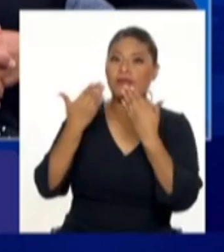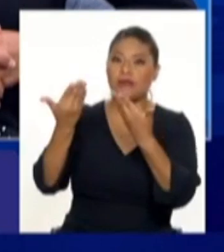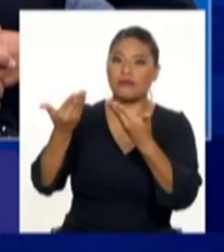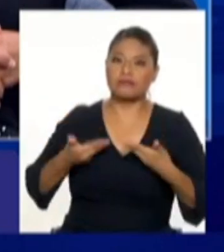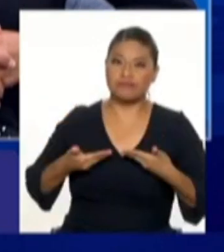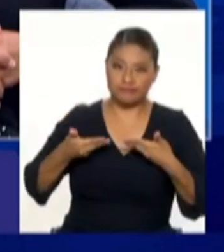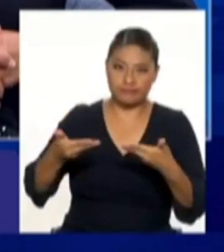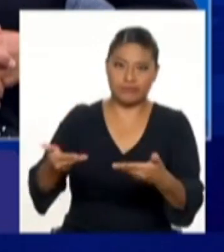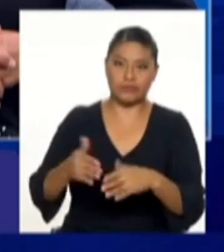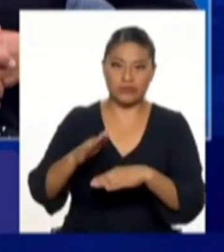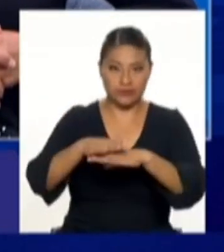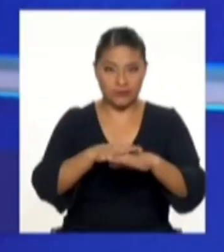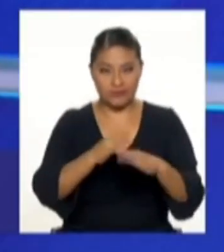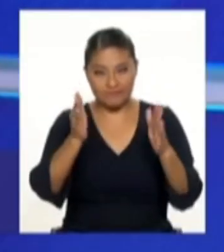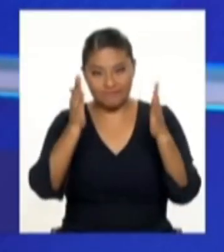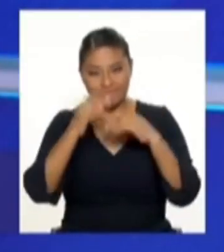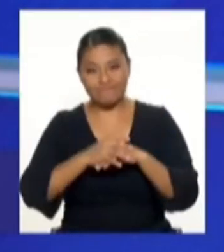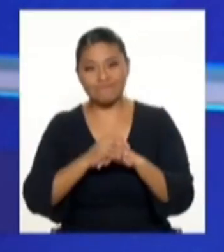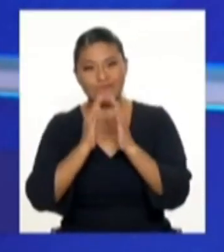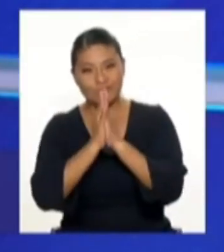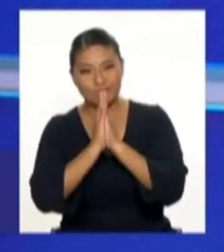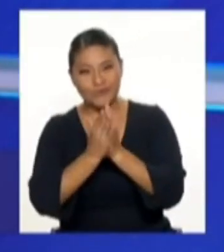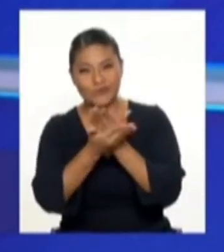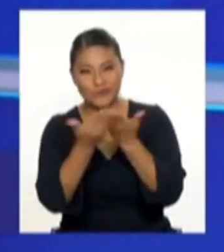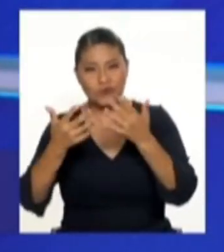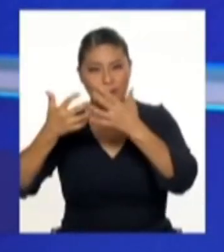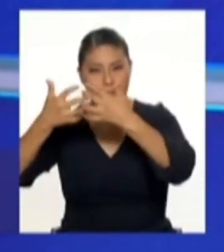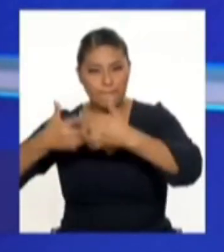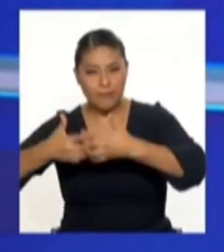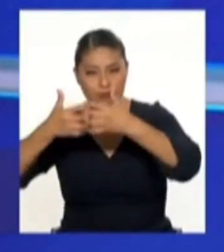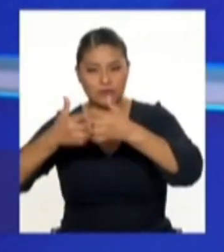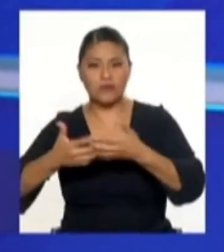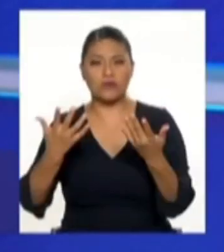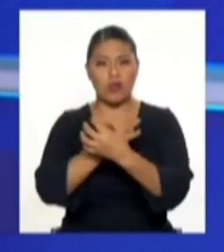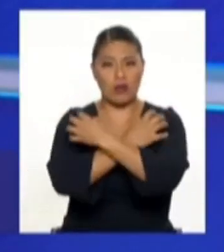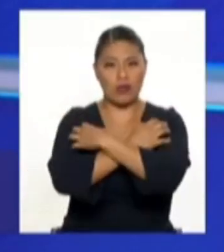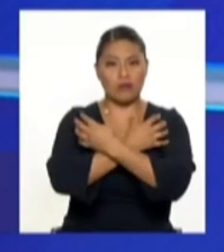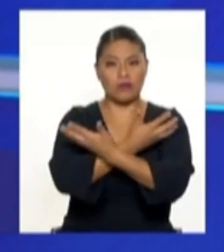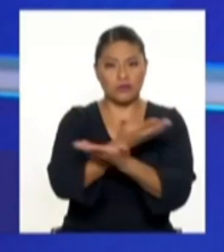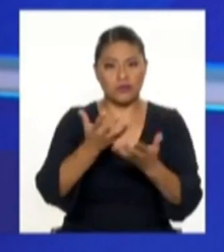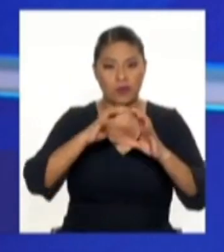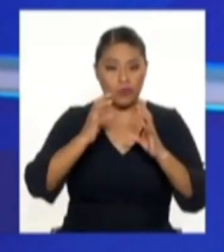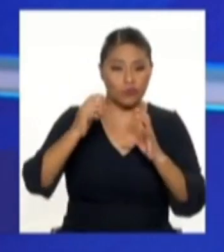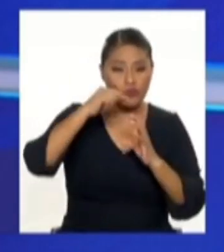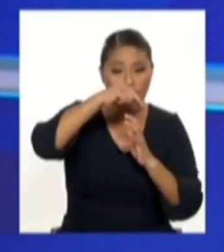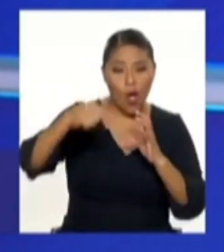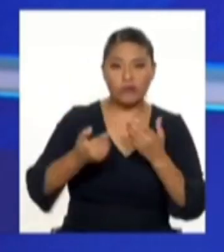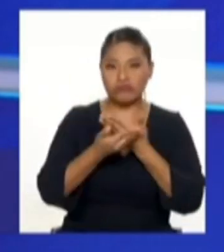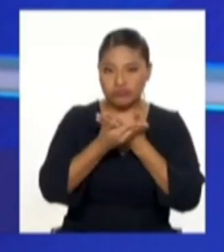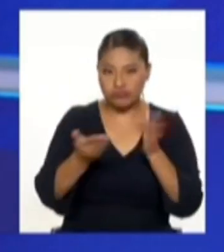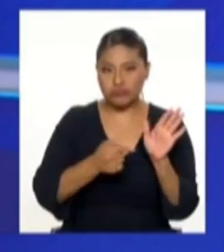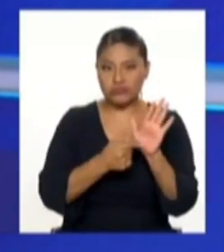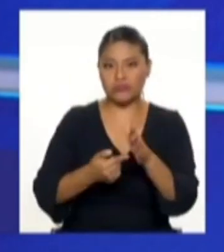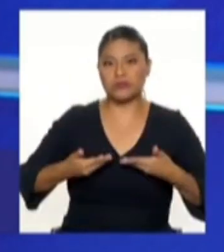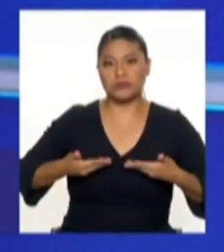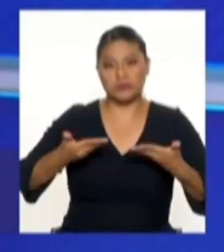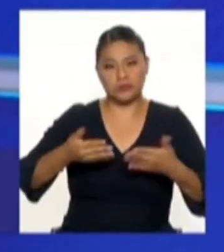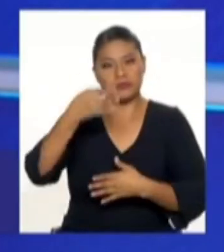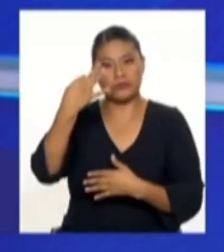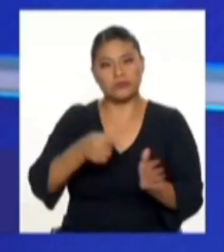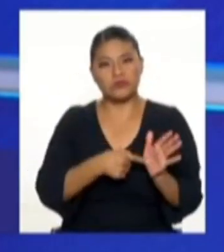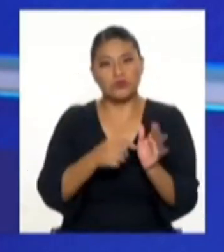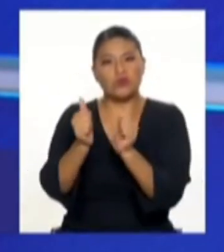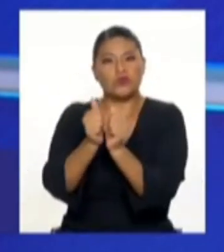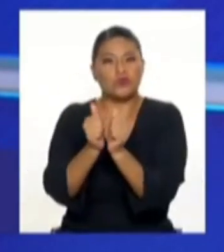por la oportunidad. Y ya saben, todos, por favor, a todos los empresarios, Lambayeque para el mundo, y estamos siempre dispuestos a estar con